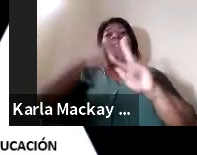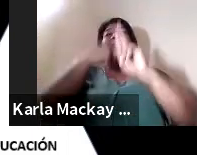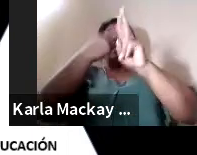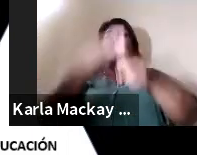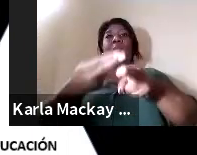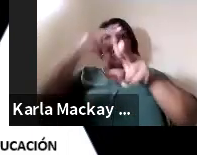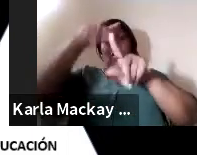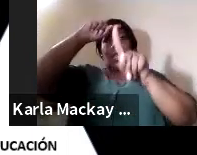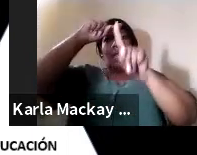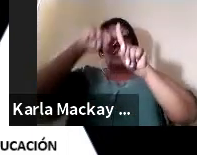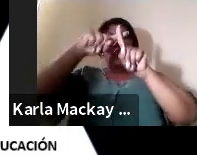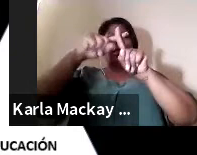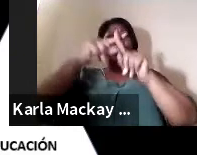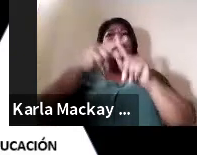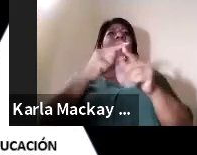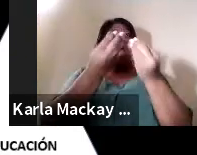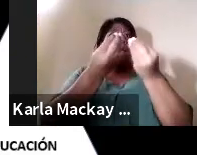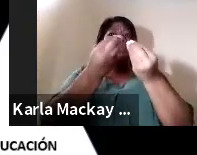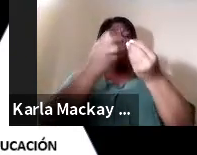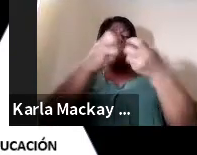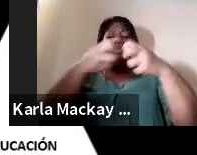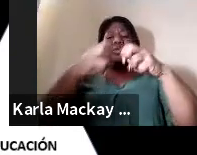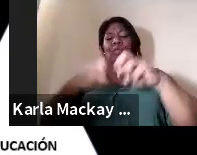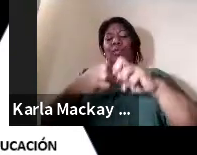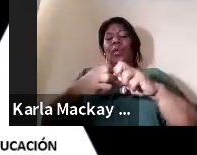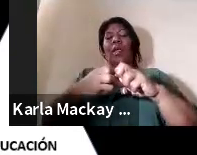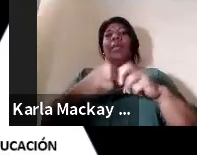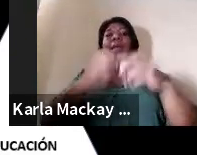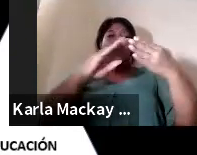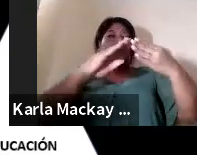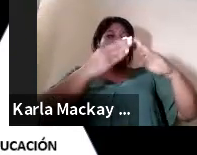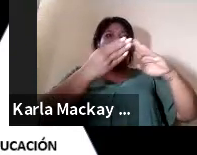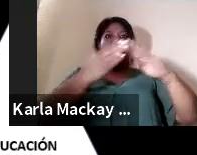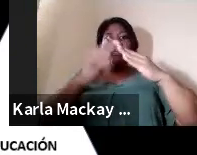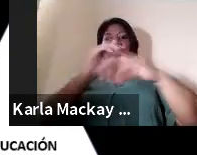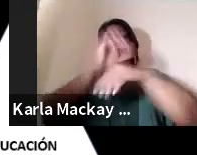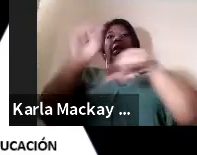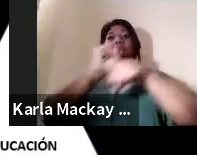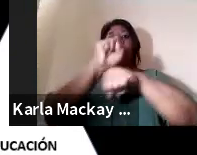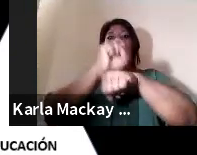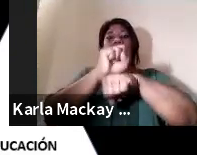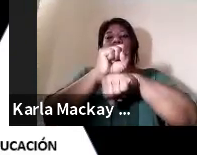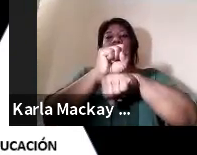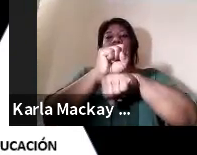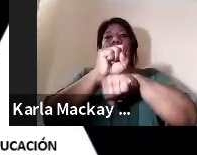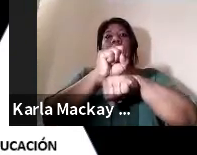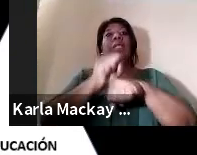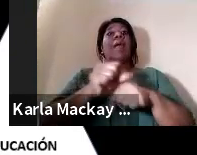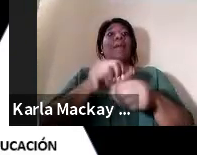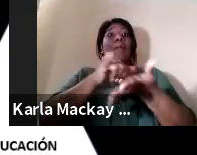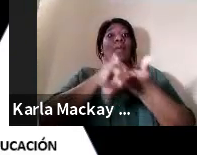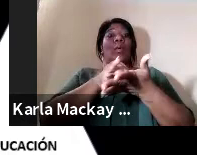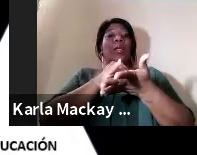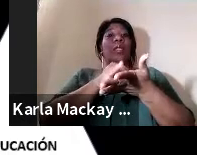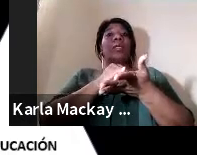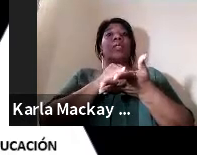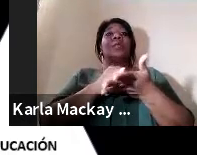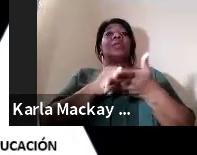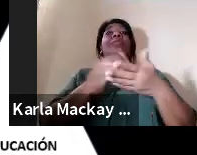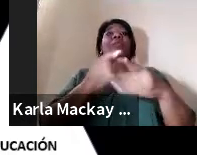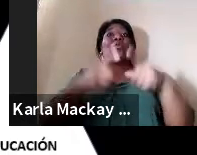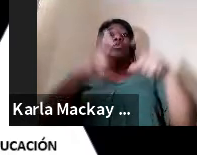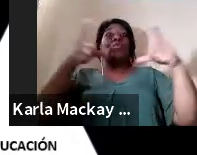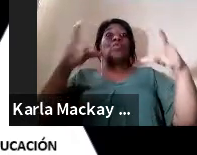no solo la investigación es para resolver problemas, sino para también generar conocimiento. Y ese es uno de los grandes retos que tienen las universidades,